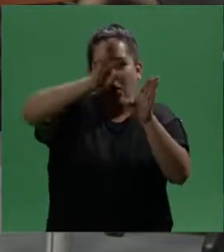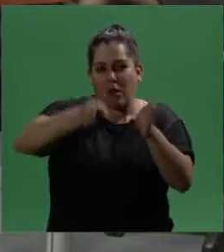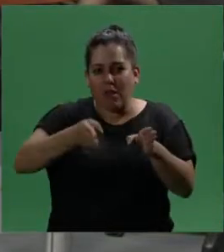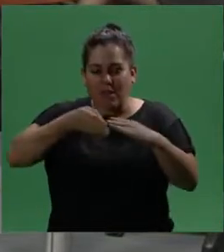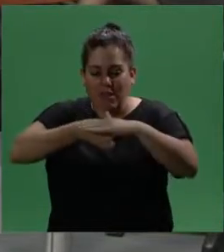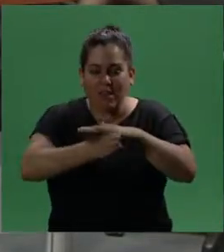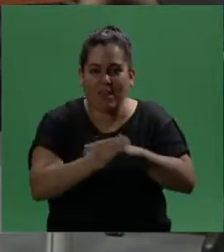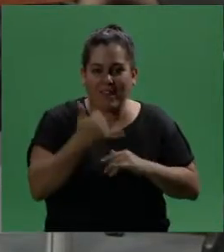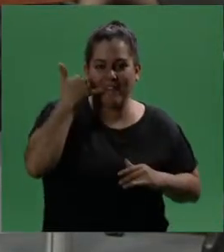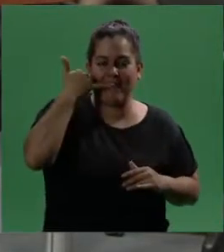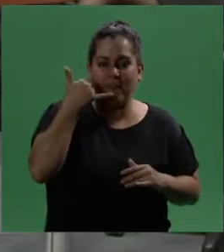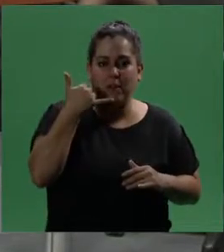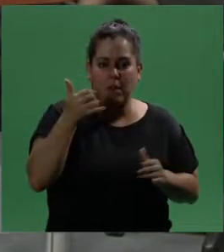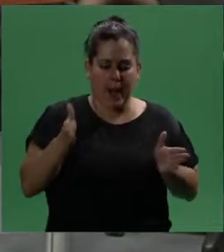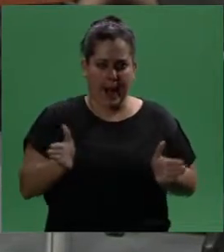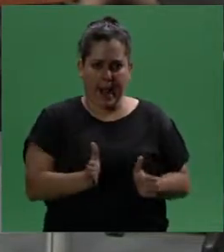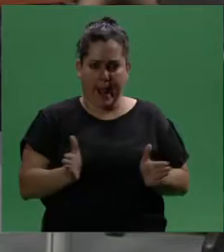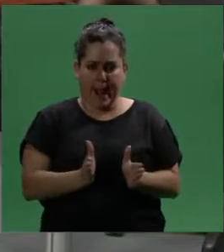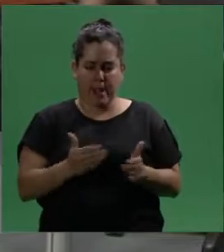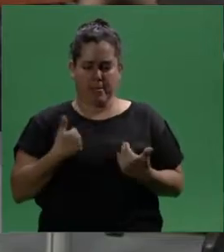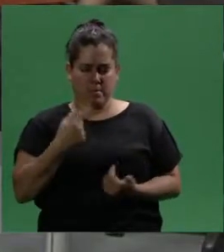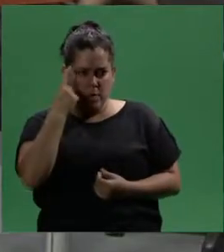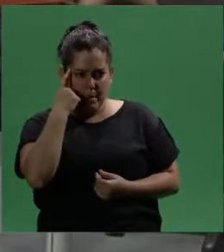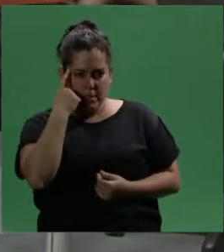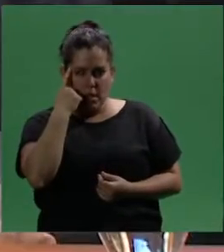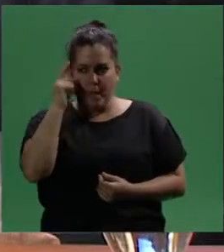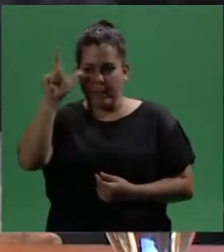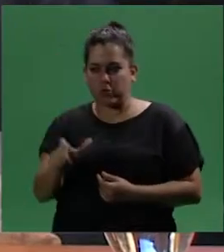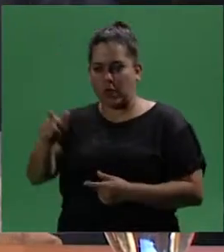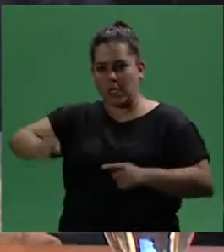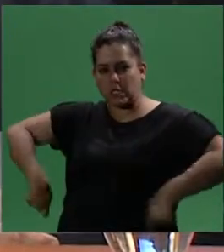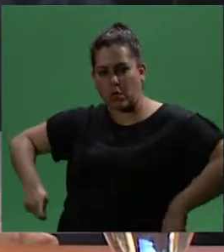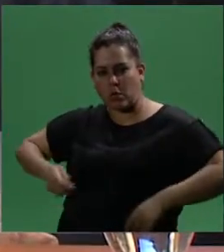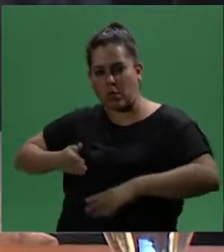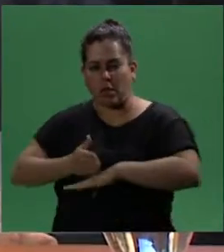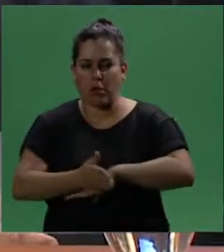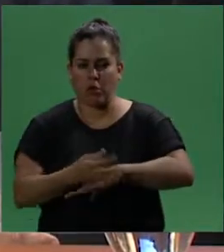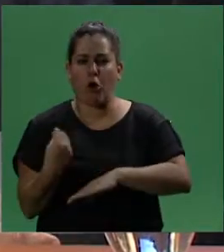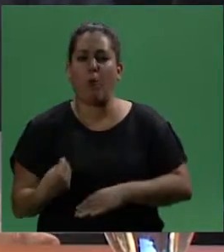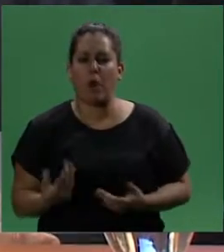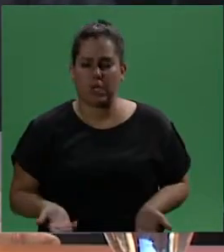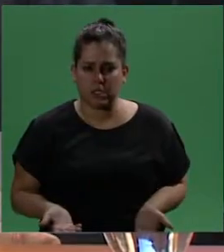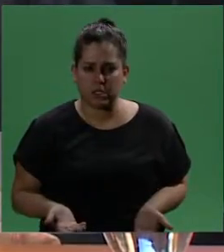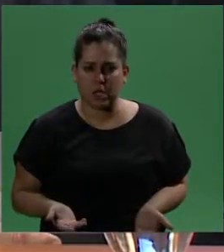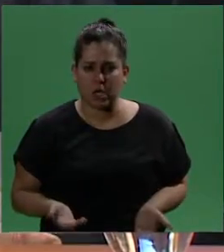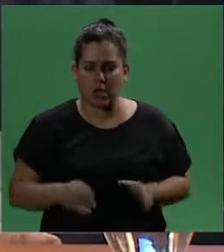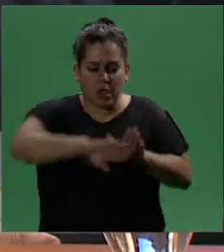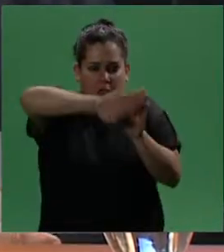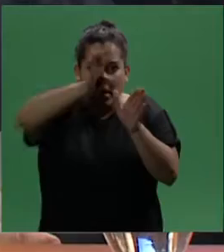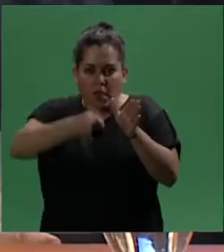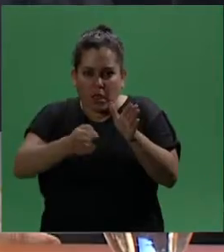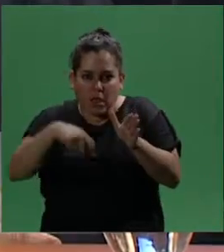y vemos que las cabinas son muy chiquitas? Y yo me pongo a pensar, ¿cómo hace una persona en silla de ruedas para ingresar a un locutorio,